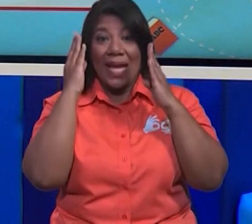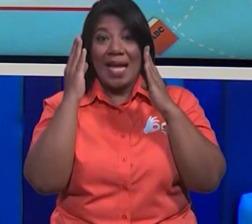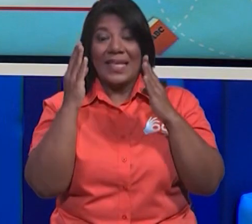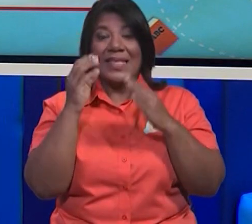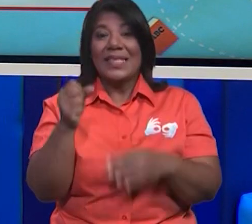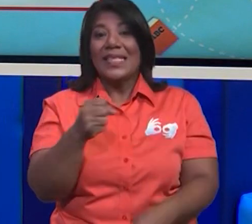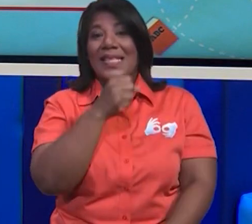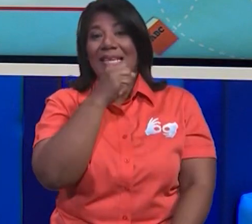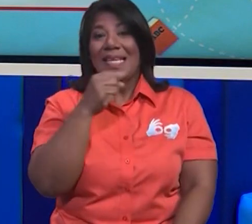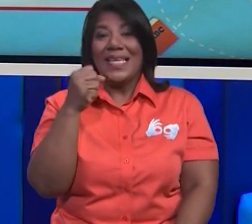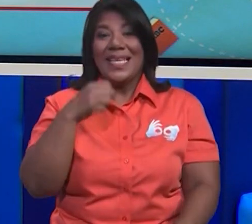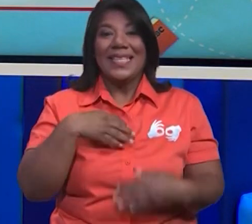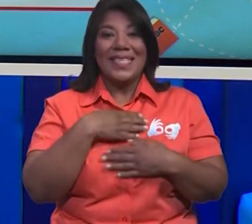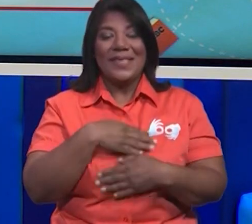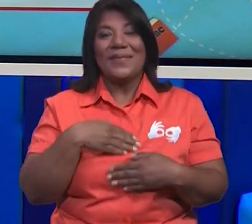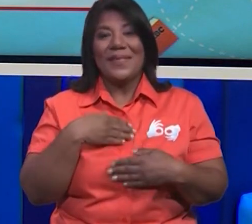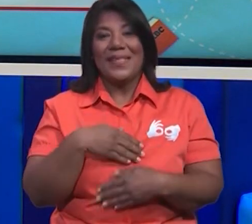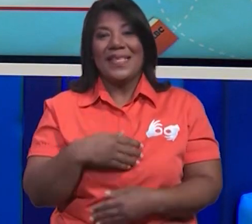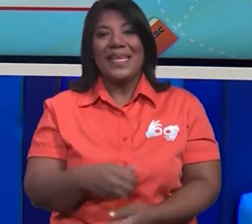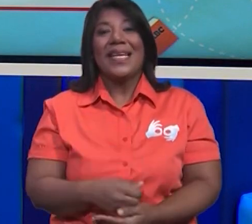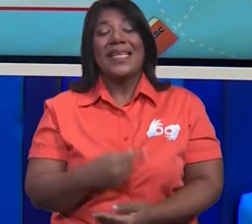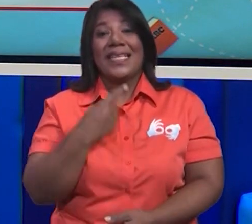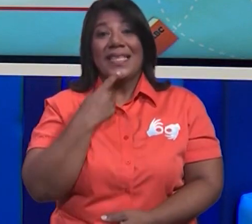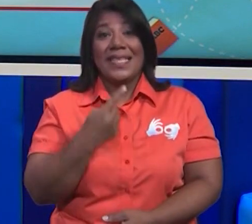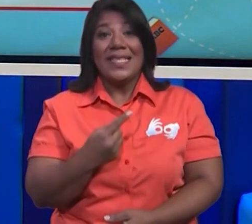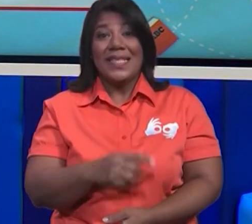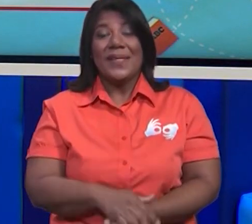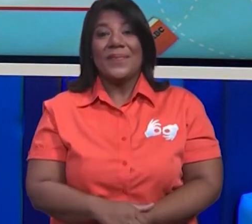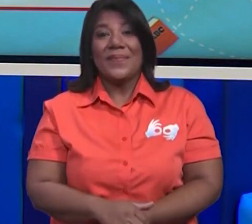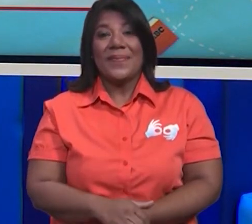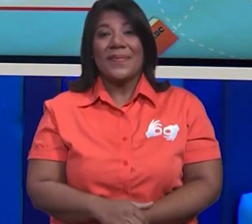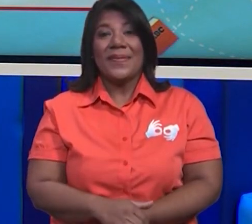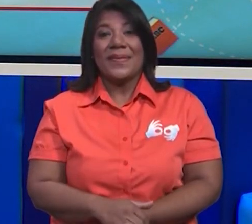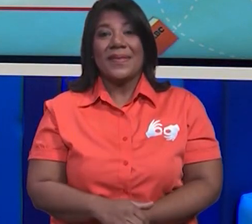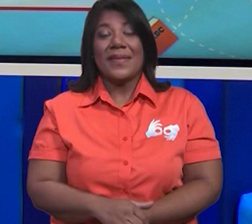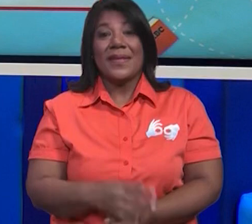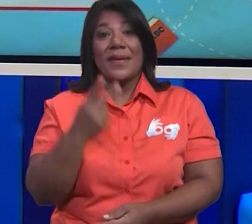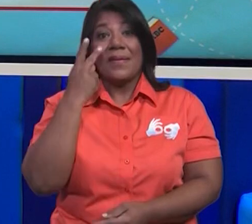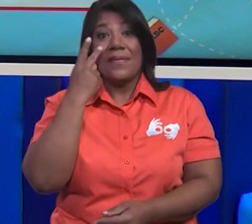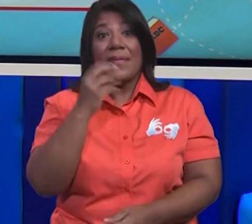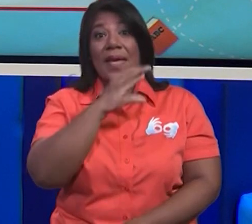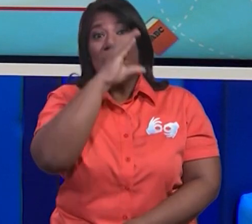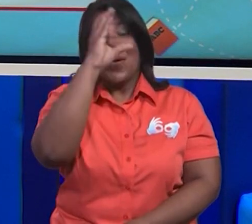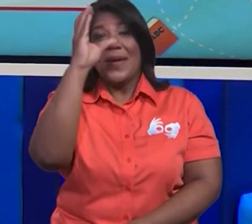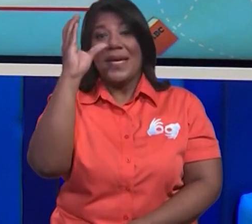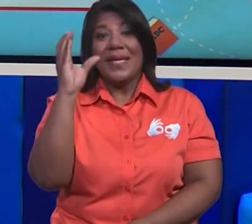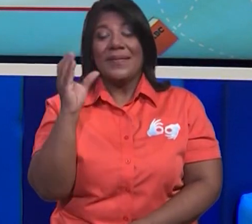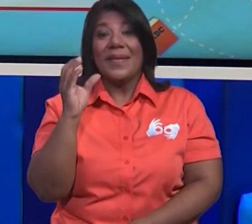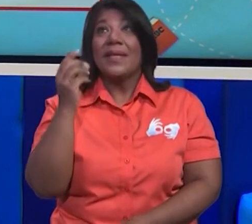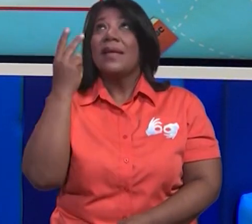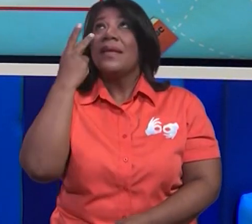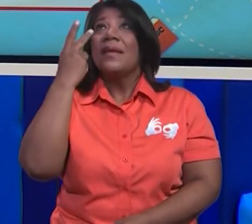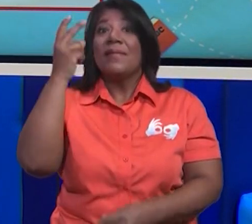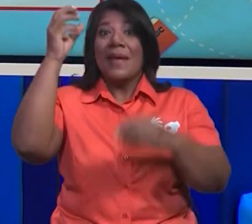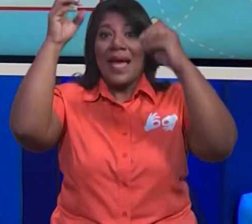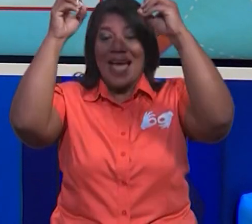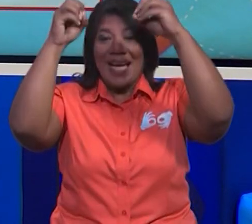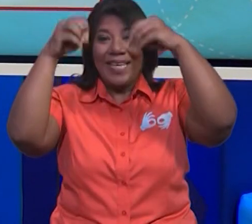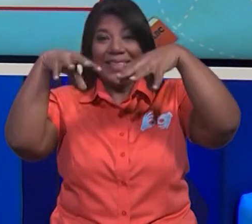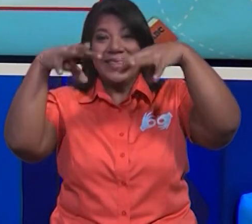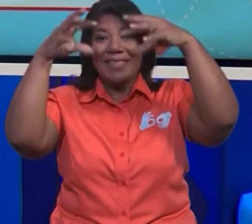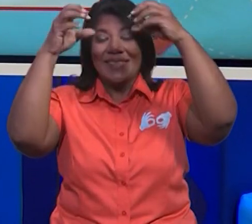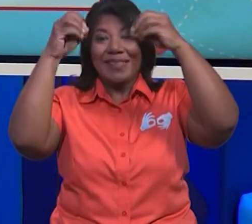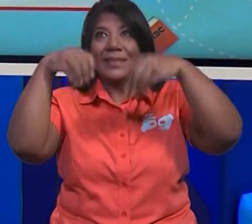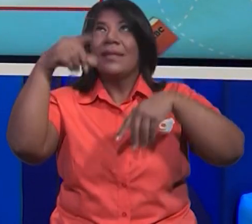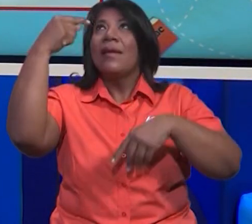y canta esta divertida canción. Dice así. Veo en el cielo y va a llover, veo